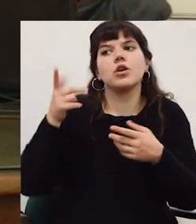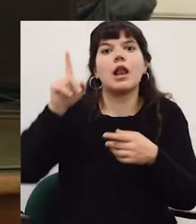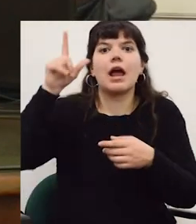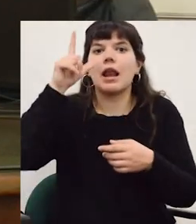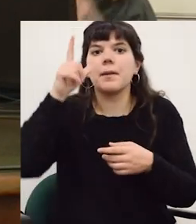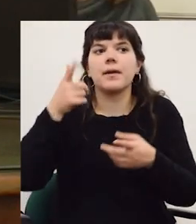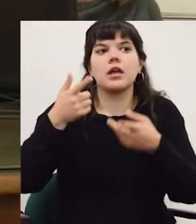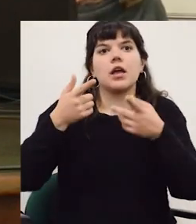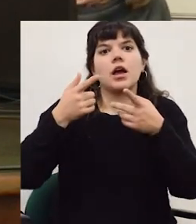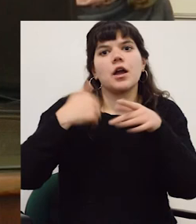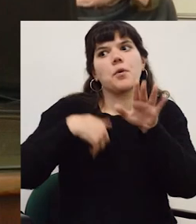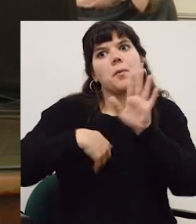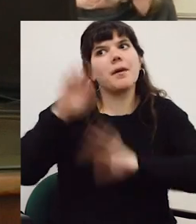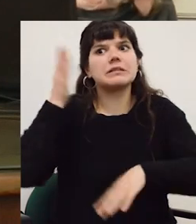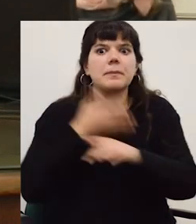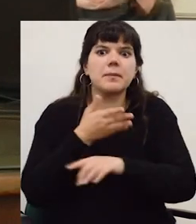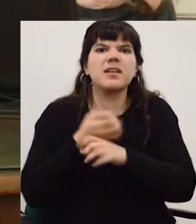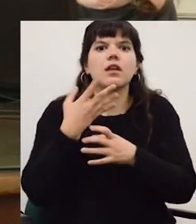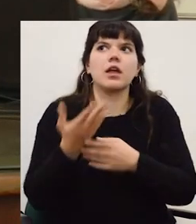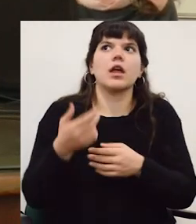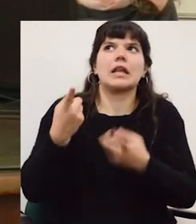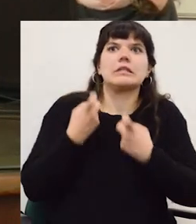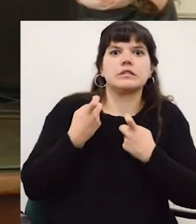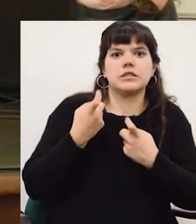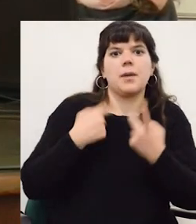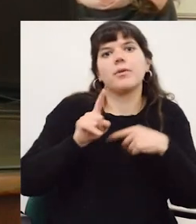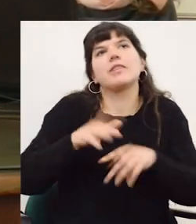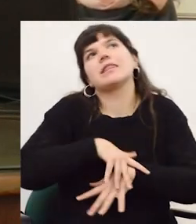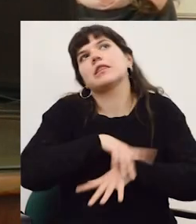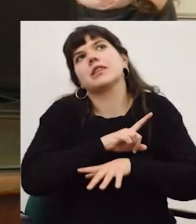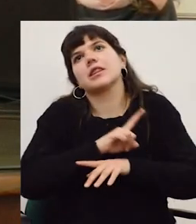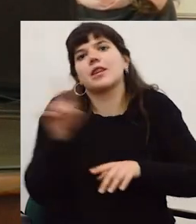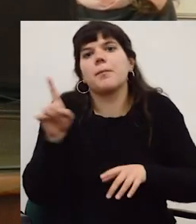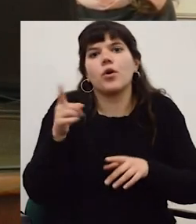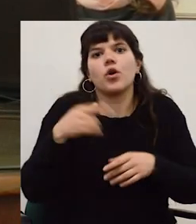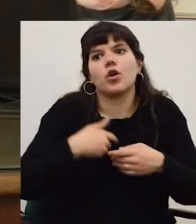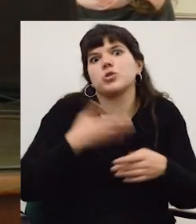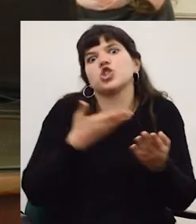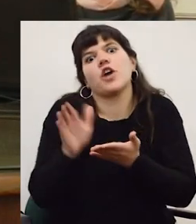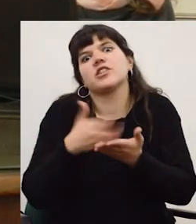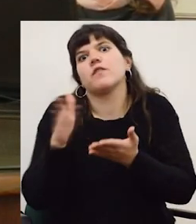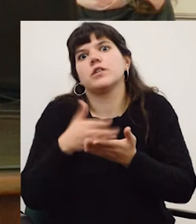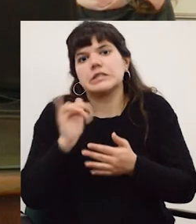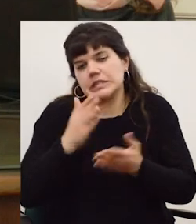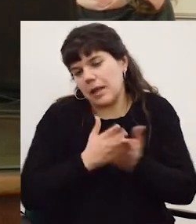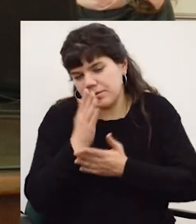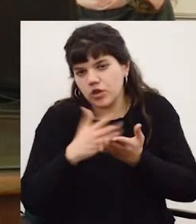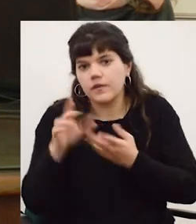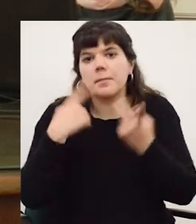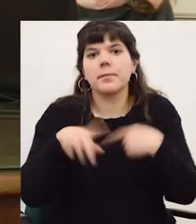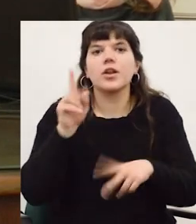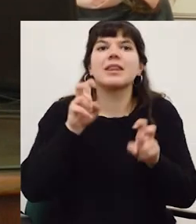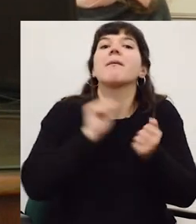la de AD tiene más demanda más oferta que demanda pero tampoco es que tenga una oferta enorme